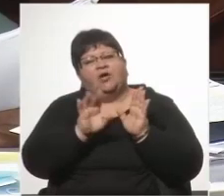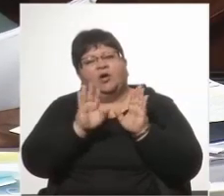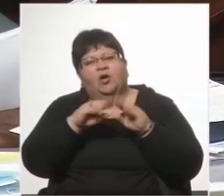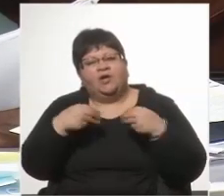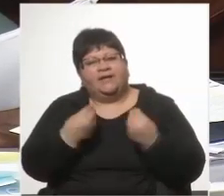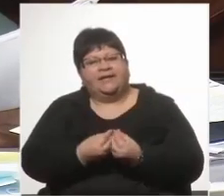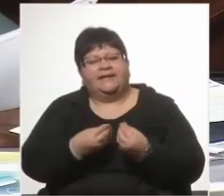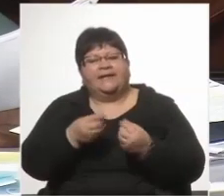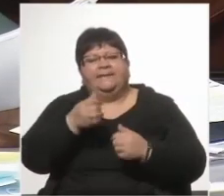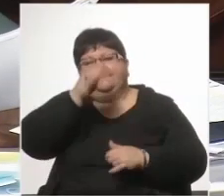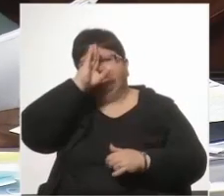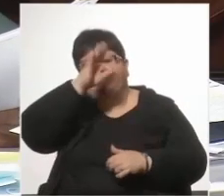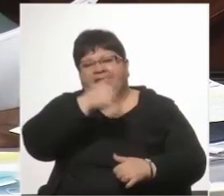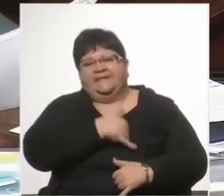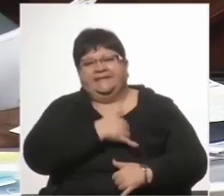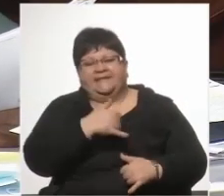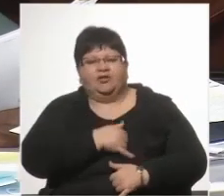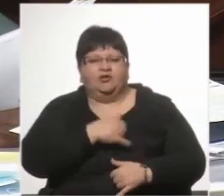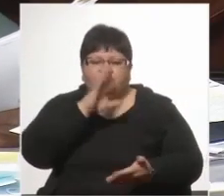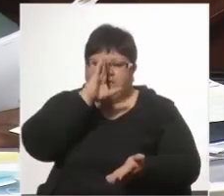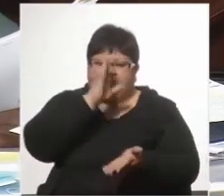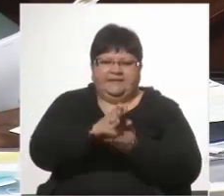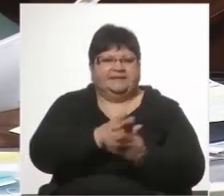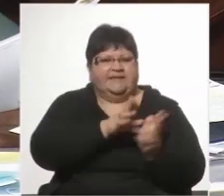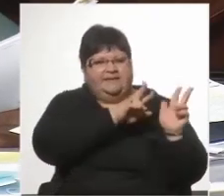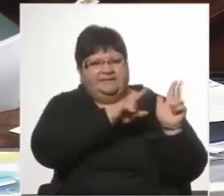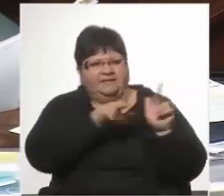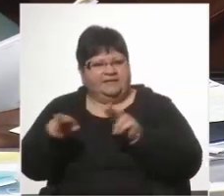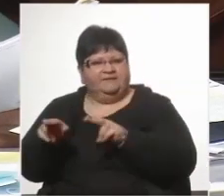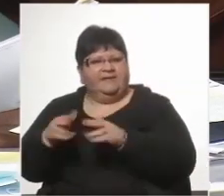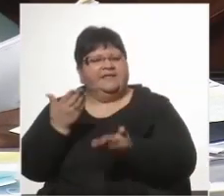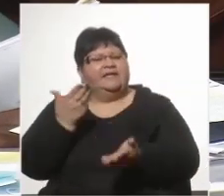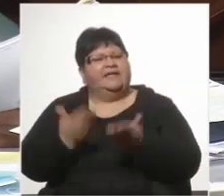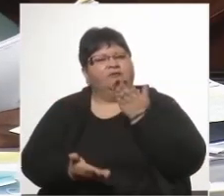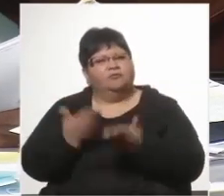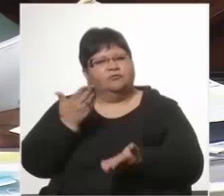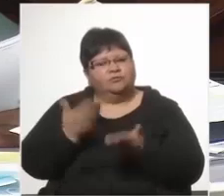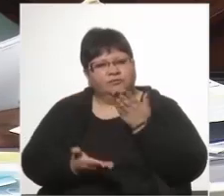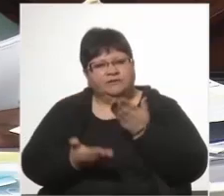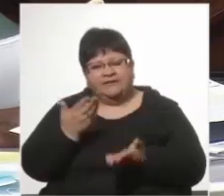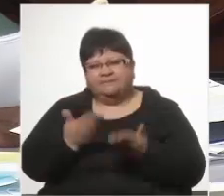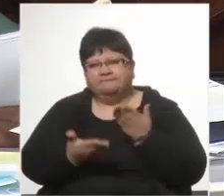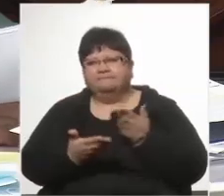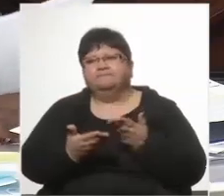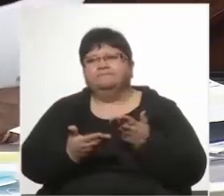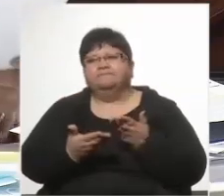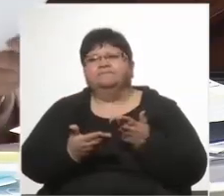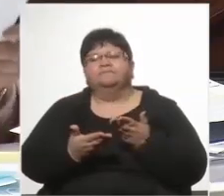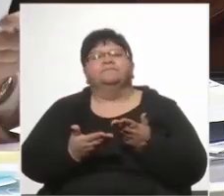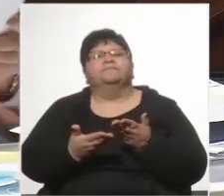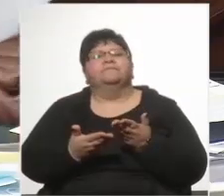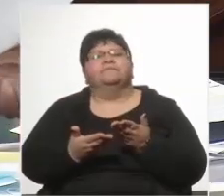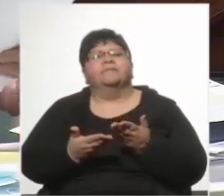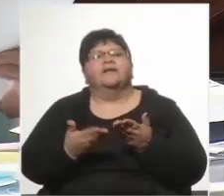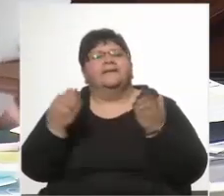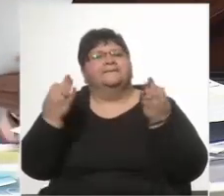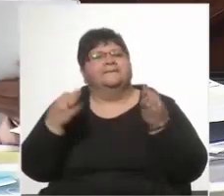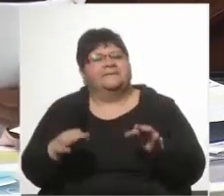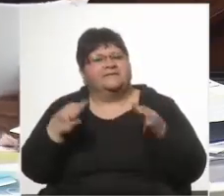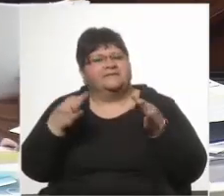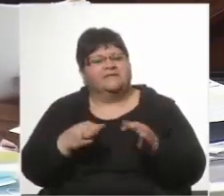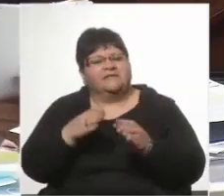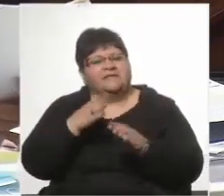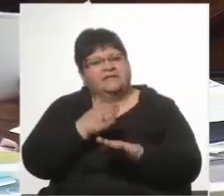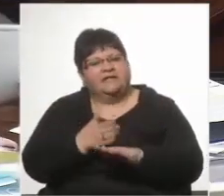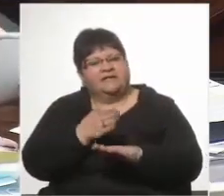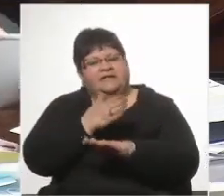tribunales de honor pendientes con sentencia definitiva de la justicia. Cantidad y nombre de los funcionarios de la cartera, sujeto a los mismos, especifican las causas por las que